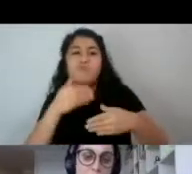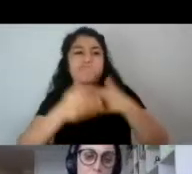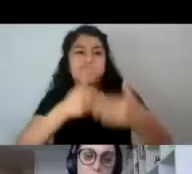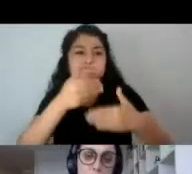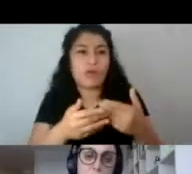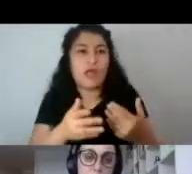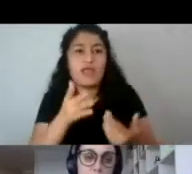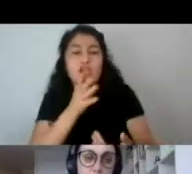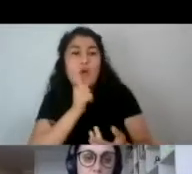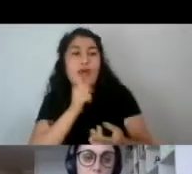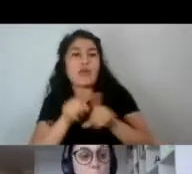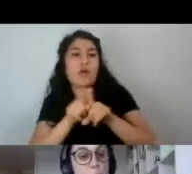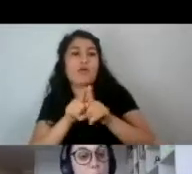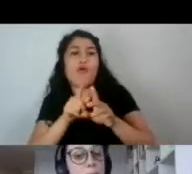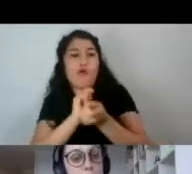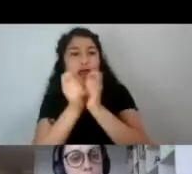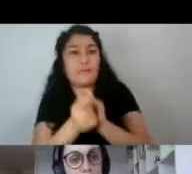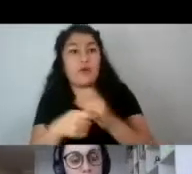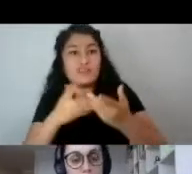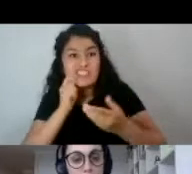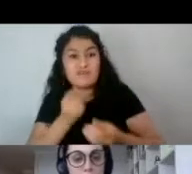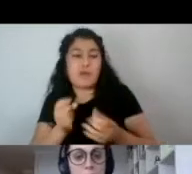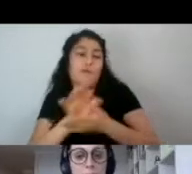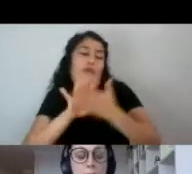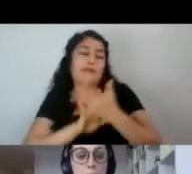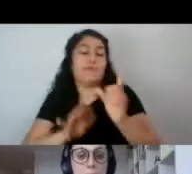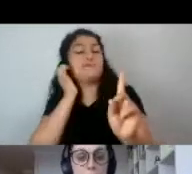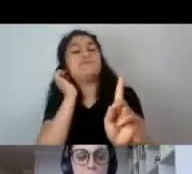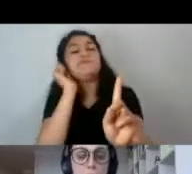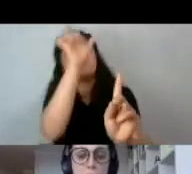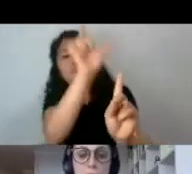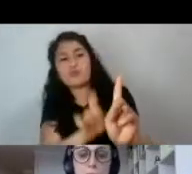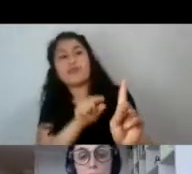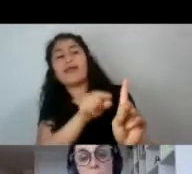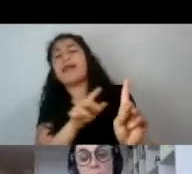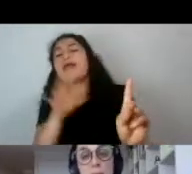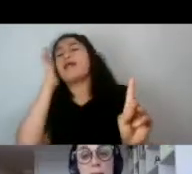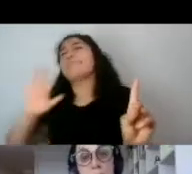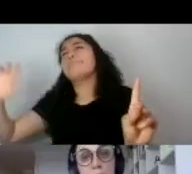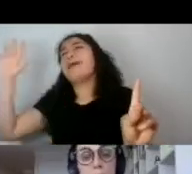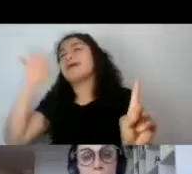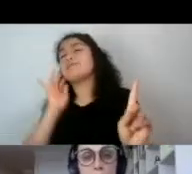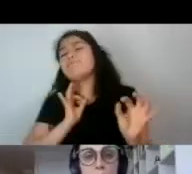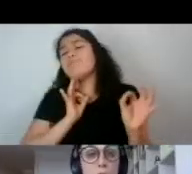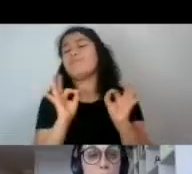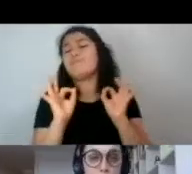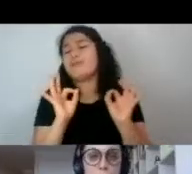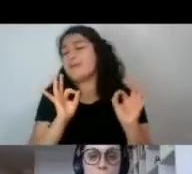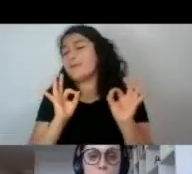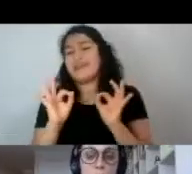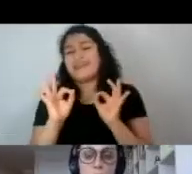asientan en la sociedad. Entonces, para ellas estará el imaginario de una feminidad ideal en